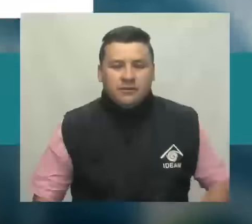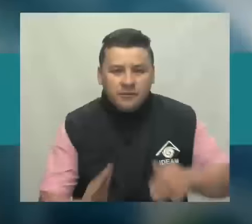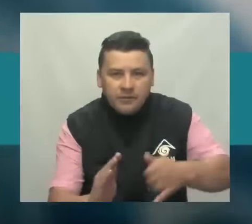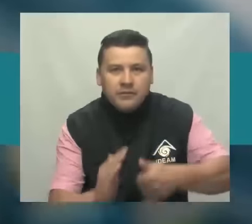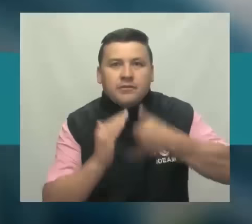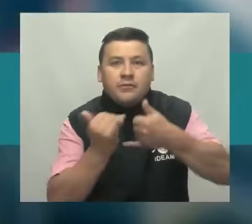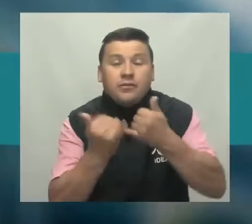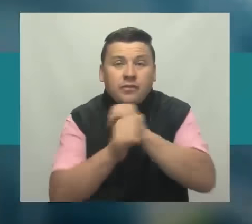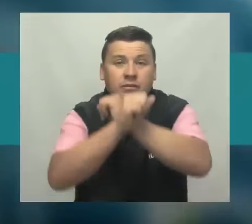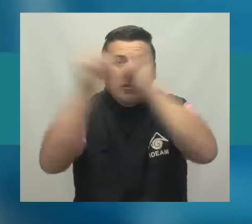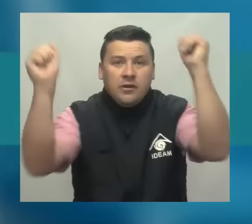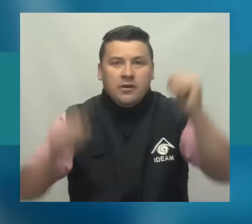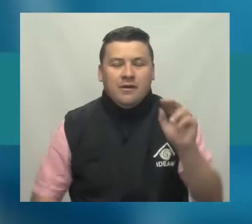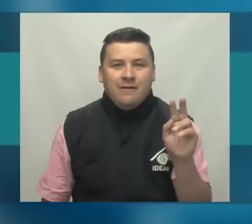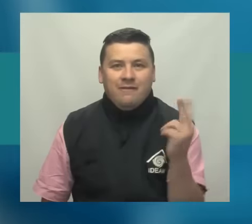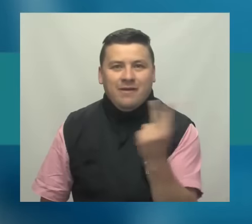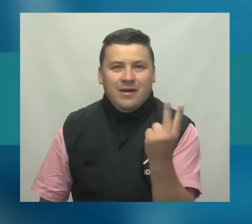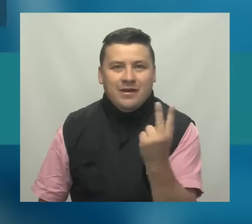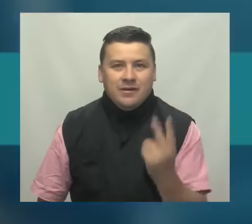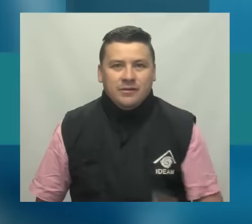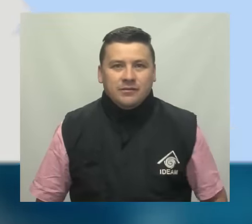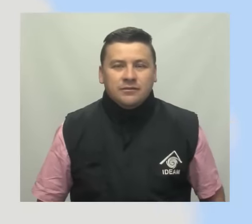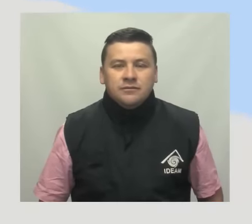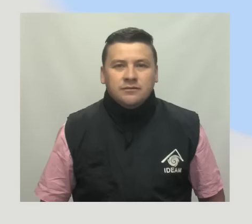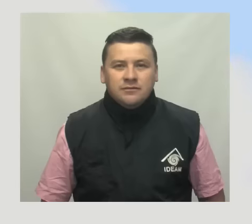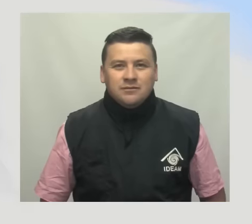Pronóstico del tiempo para la mañana del viernes